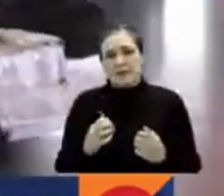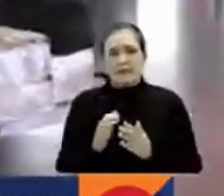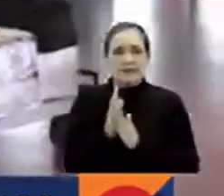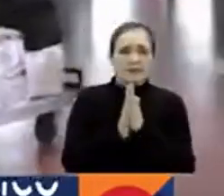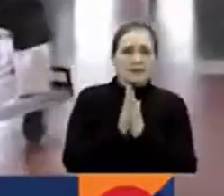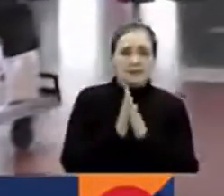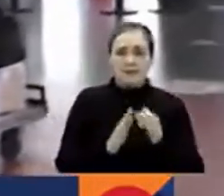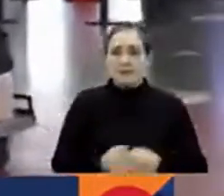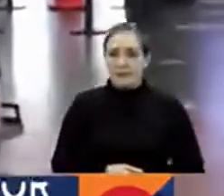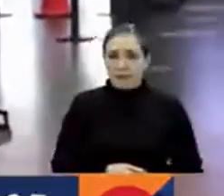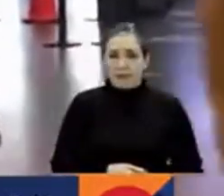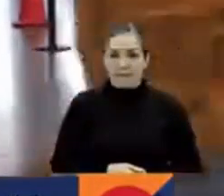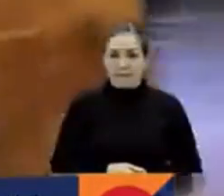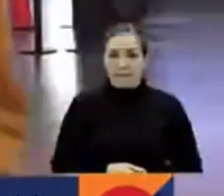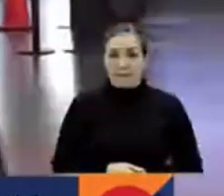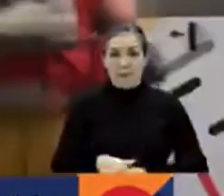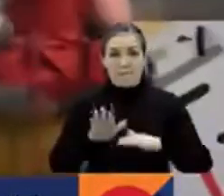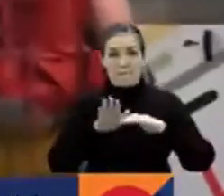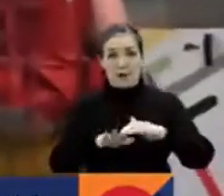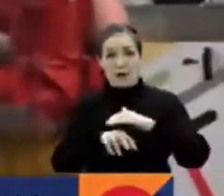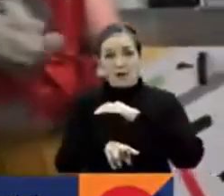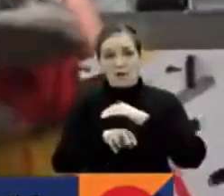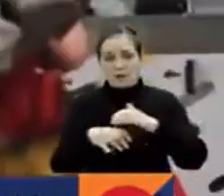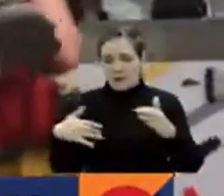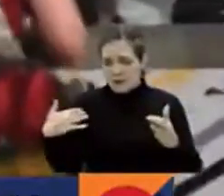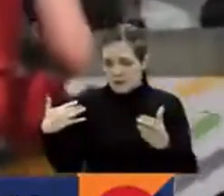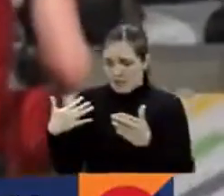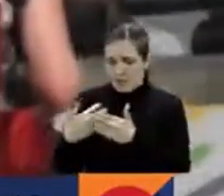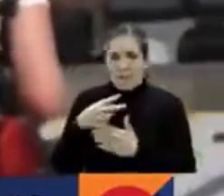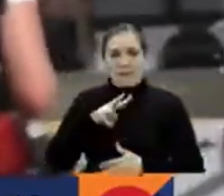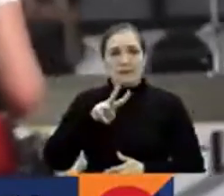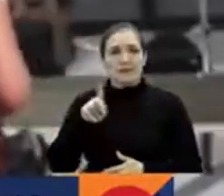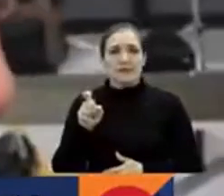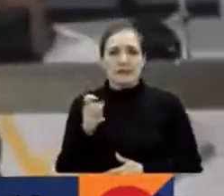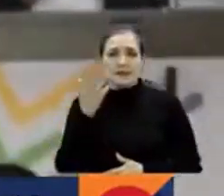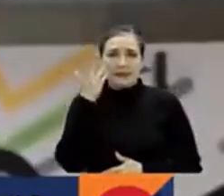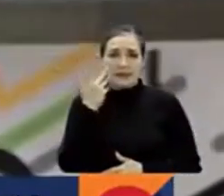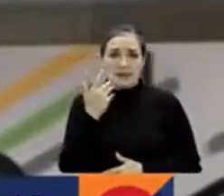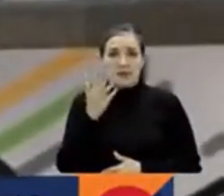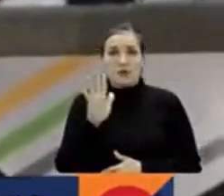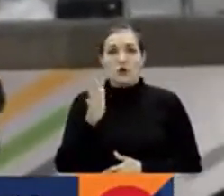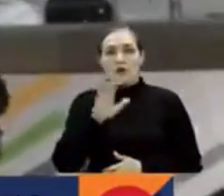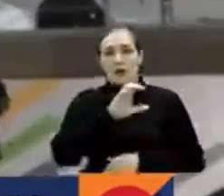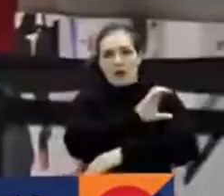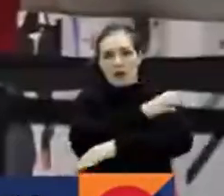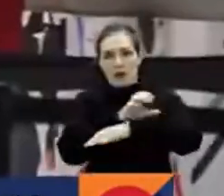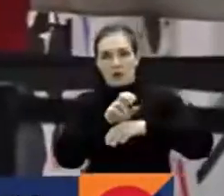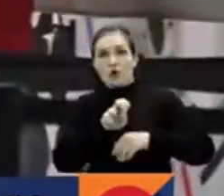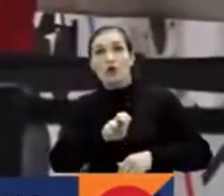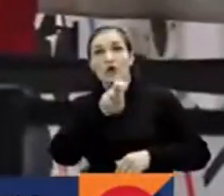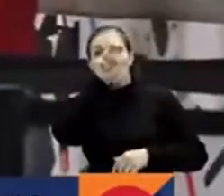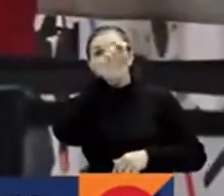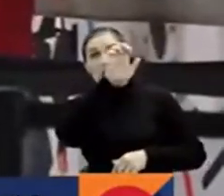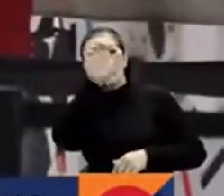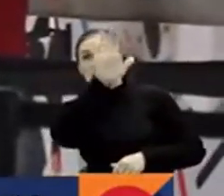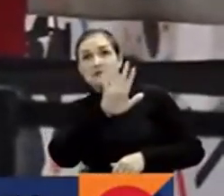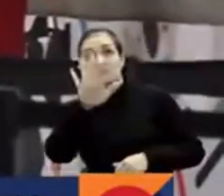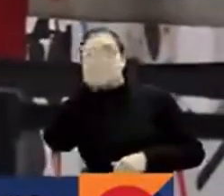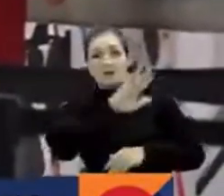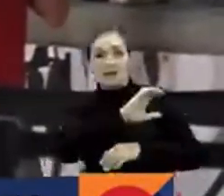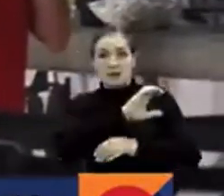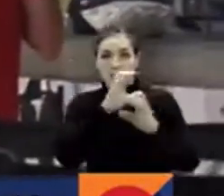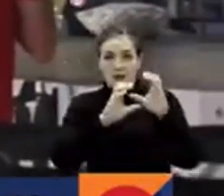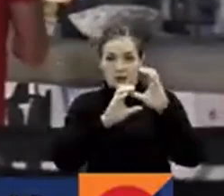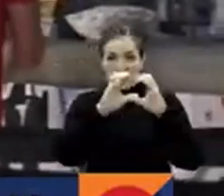Los 26 días de paro minero en el nordeste y bajo Cauca antioqueño generan una crisis económica para las empresas transportadoras de